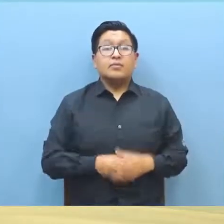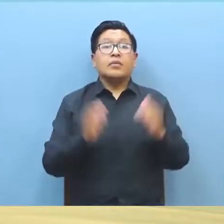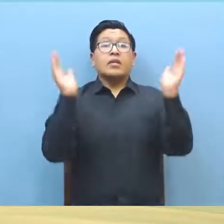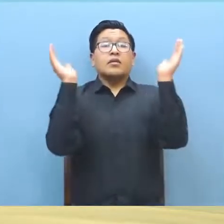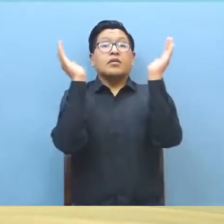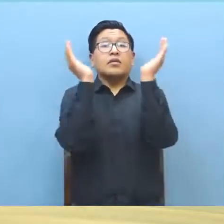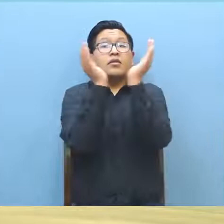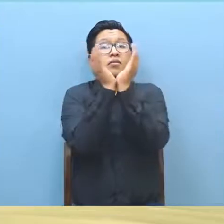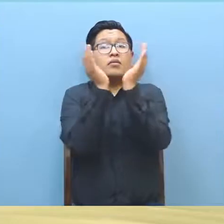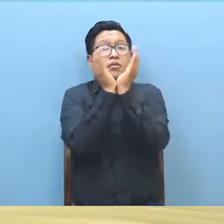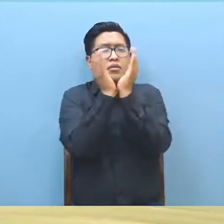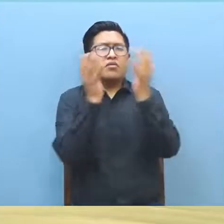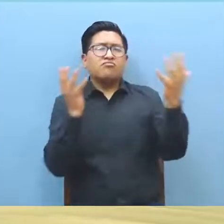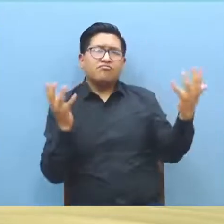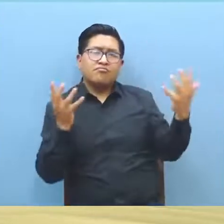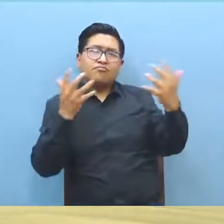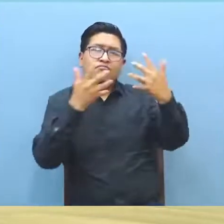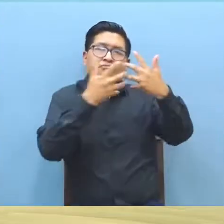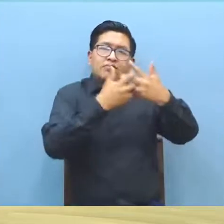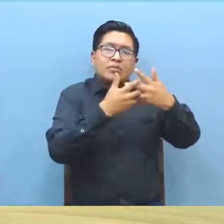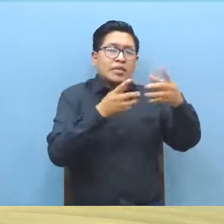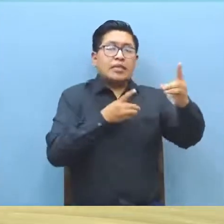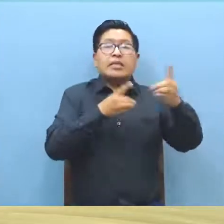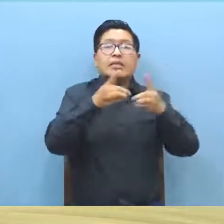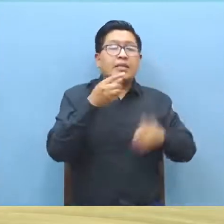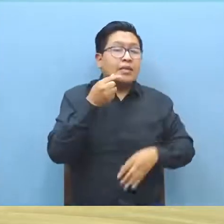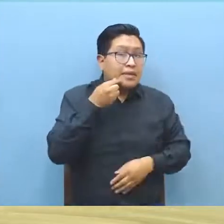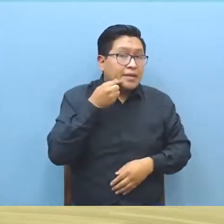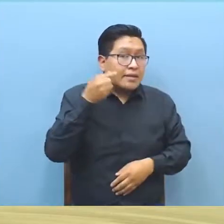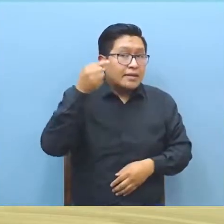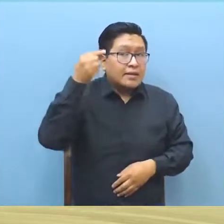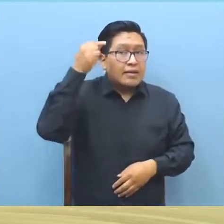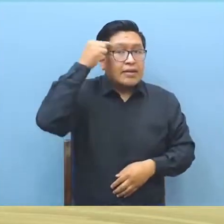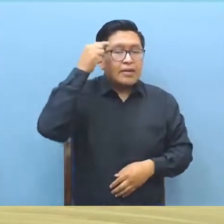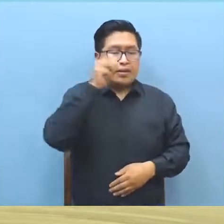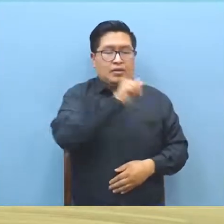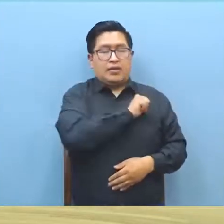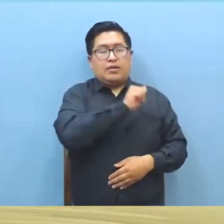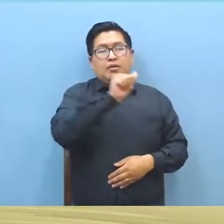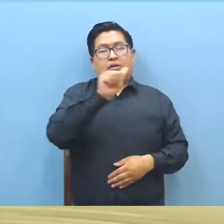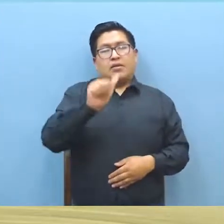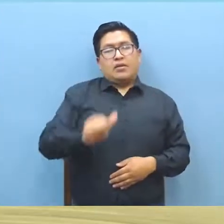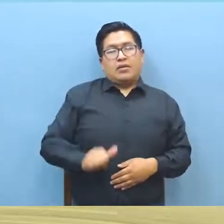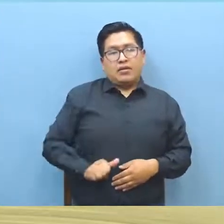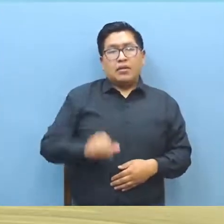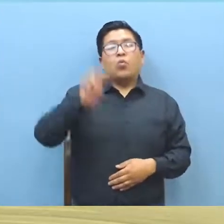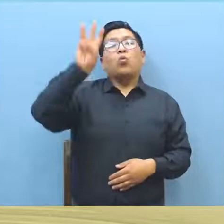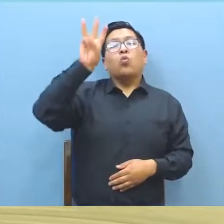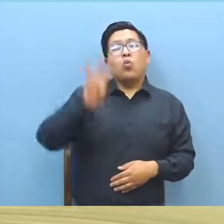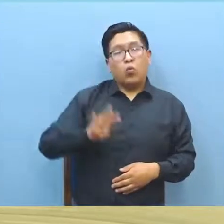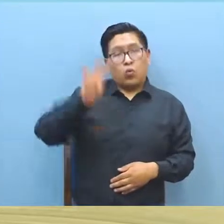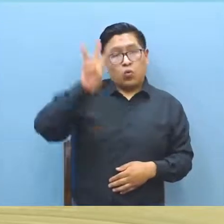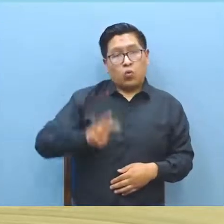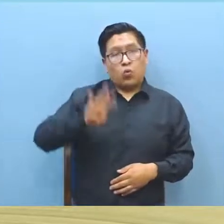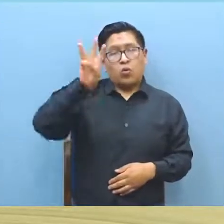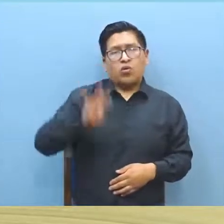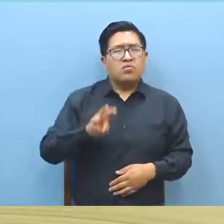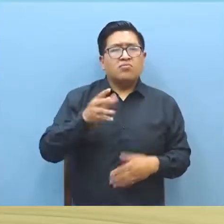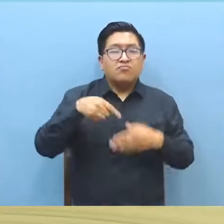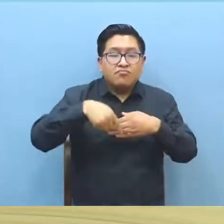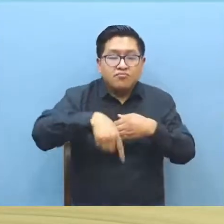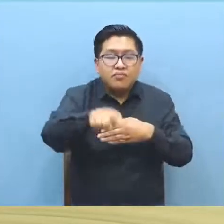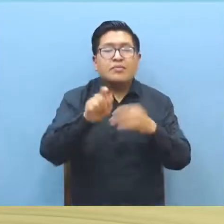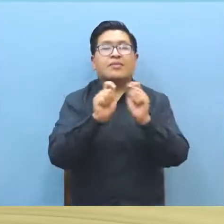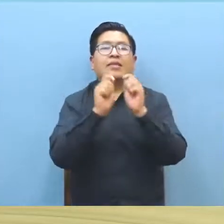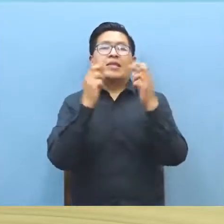La Defensoría del Pueblo coordina con la Dirección de Género y Asuntos Generacionales del Gobierno Autónomo Municipal de Guarnes la realización